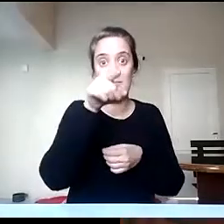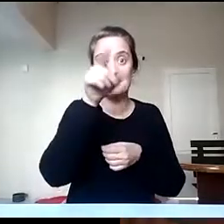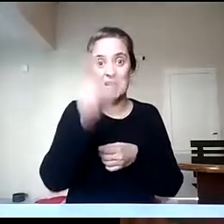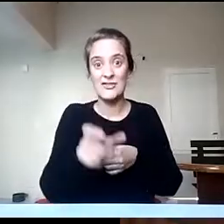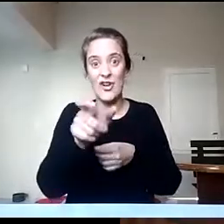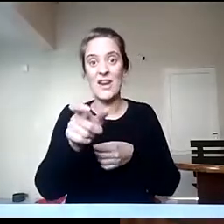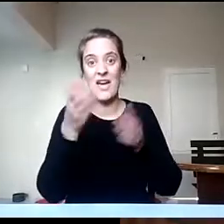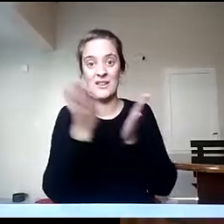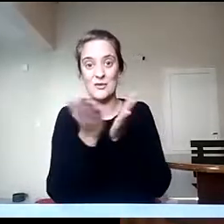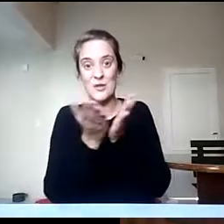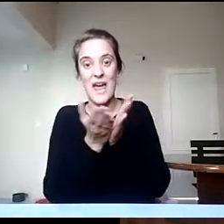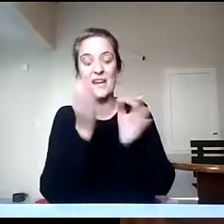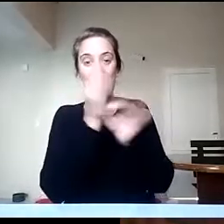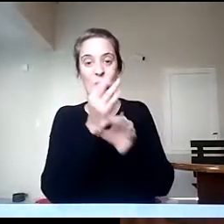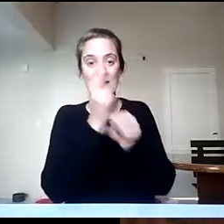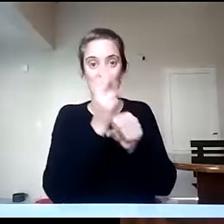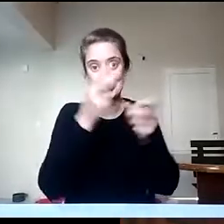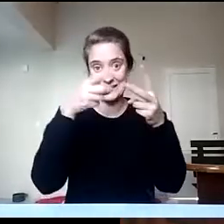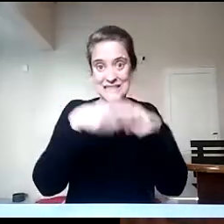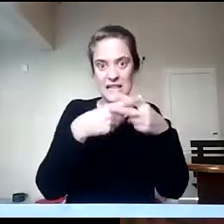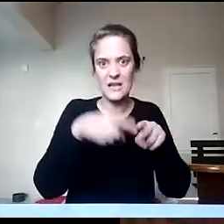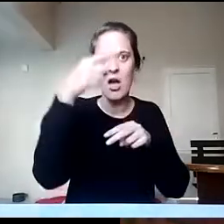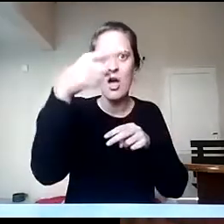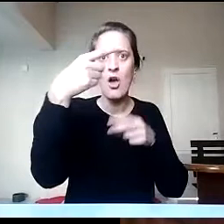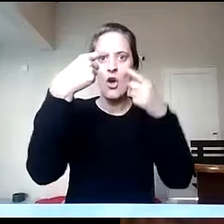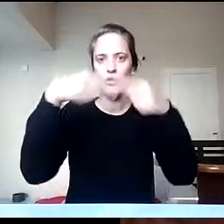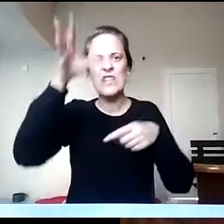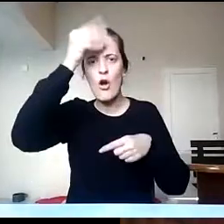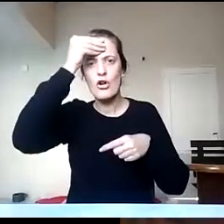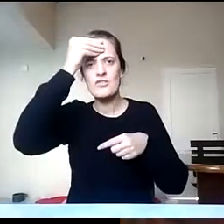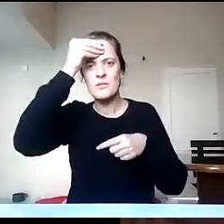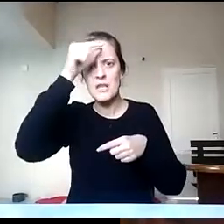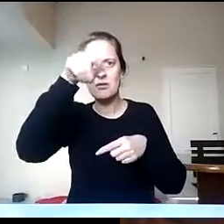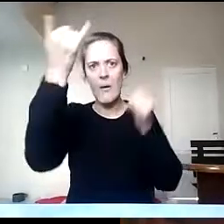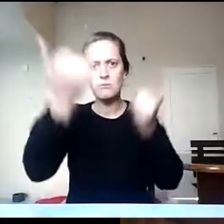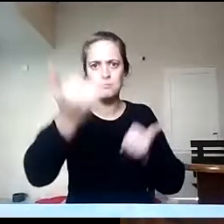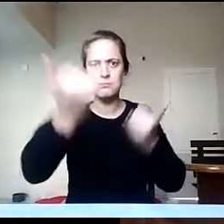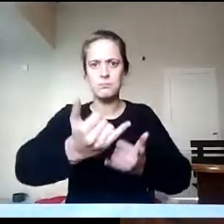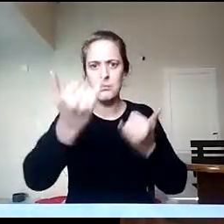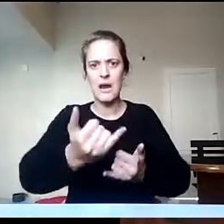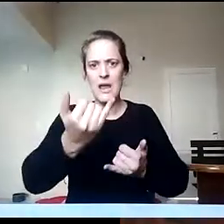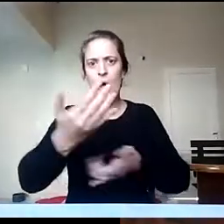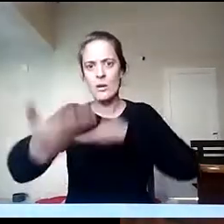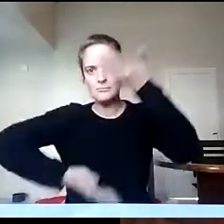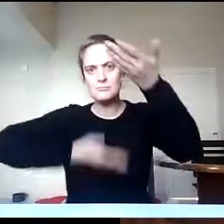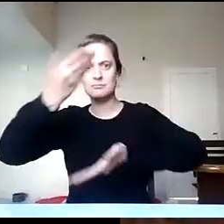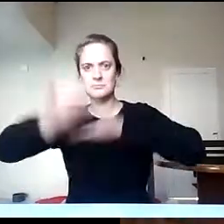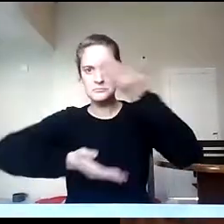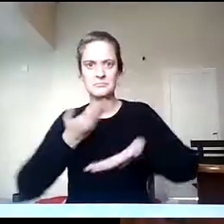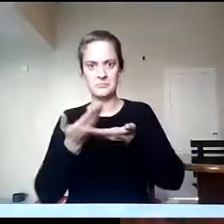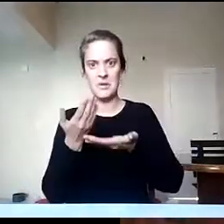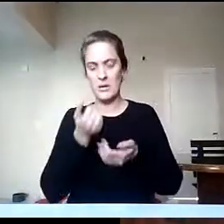porque recién Verónica comentaba de que en la geografía hay un gran trabajo de la redundancia en el trabajo de campo, aquellos que se han